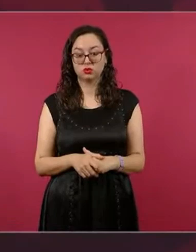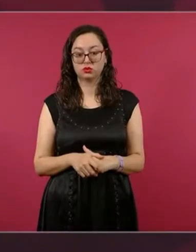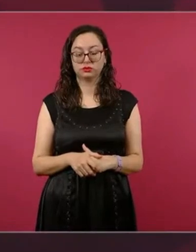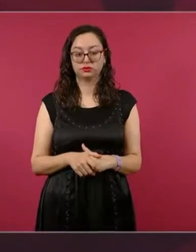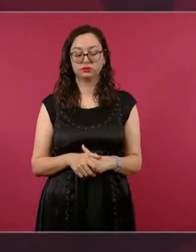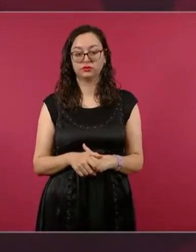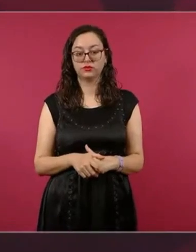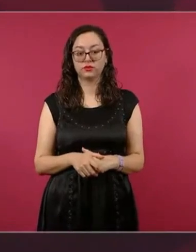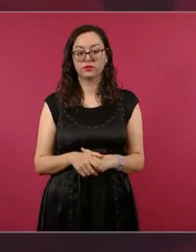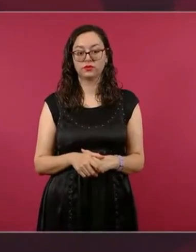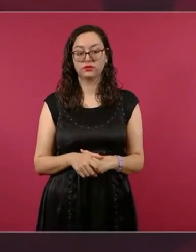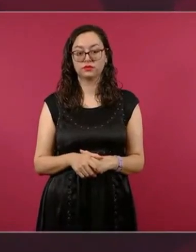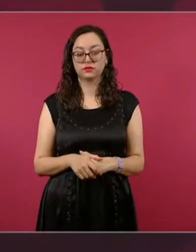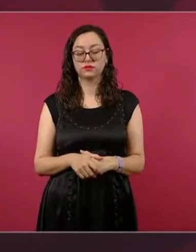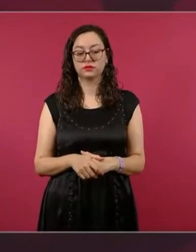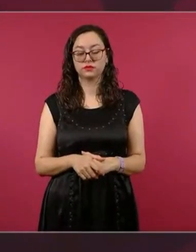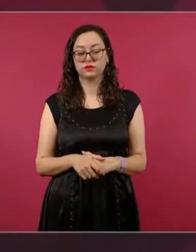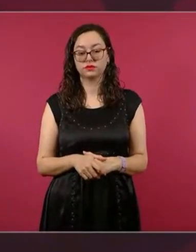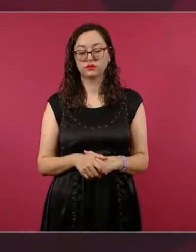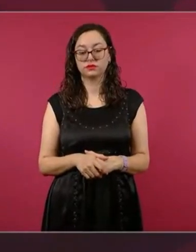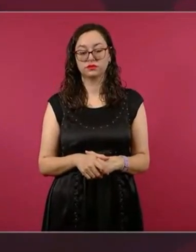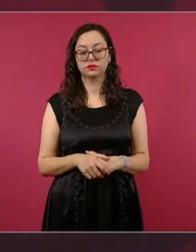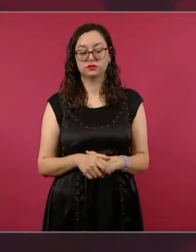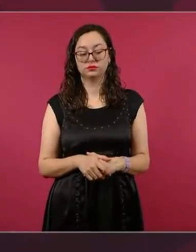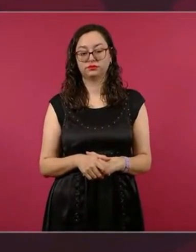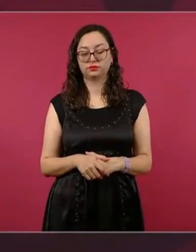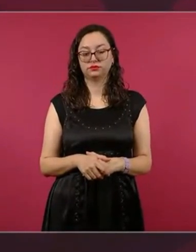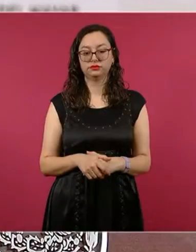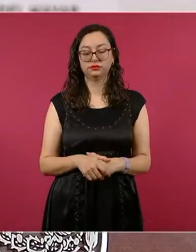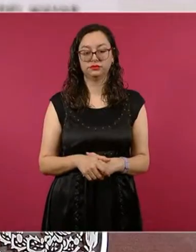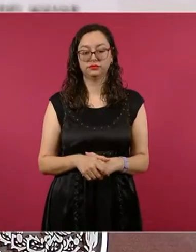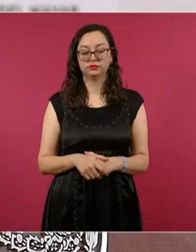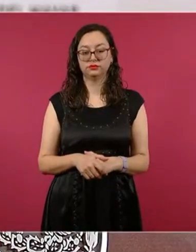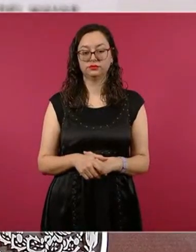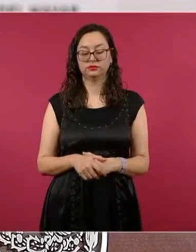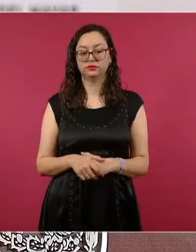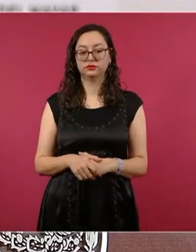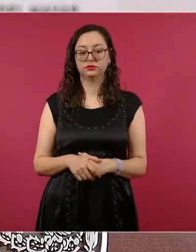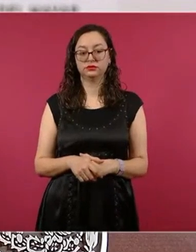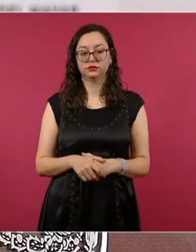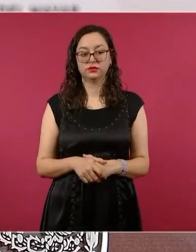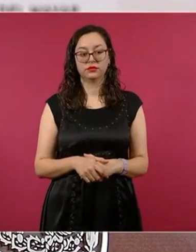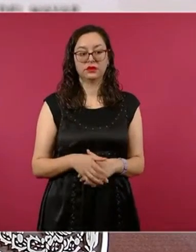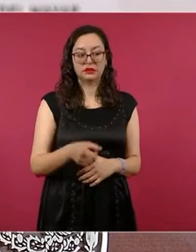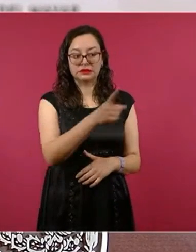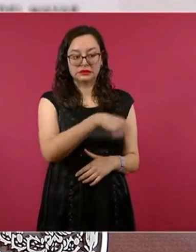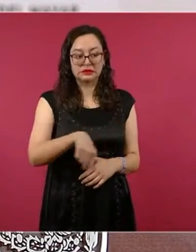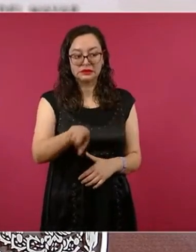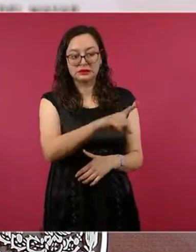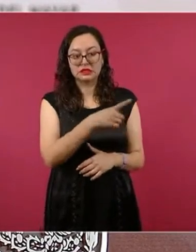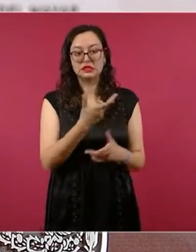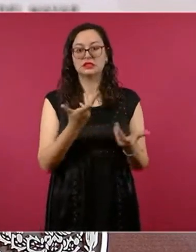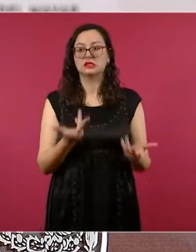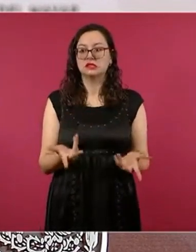de de influir y